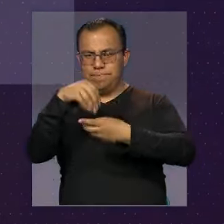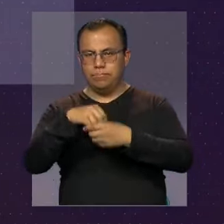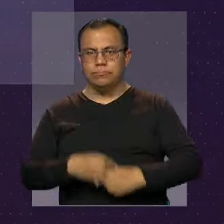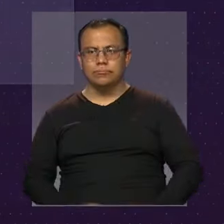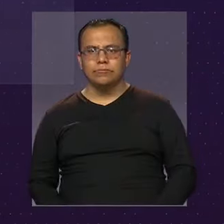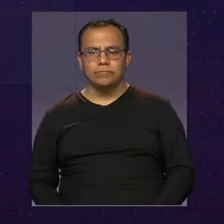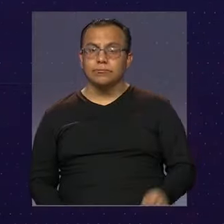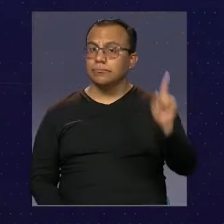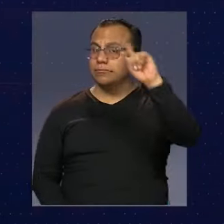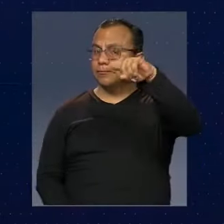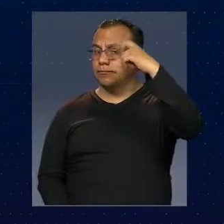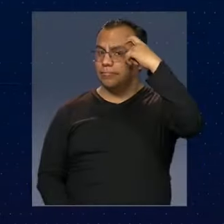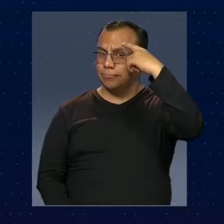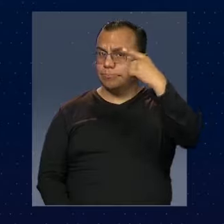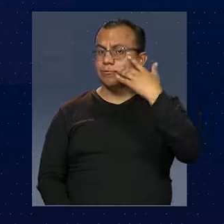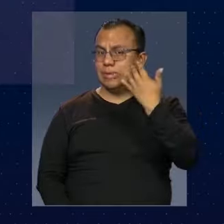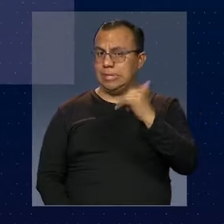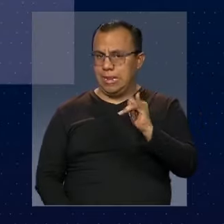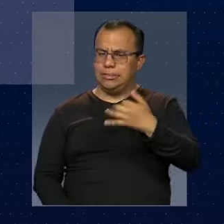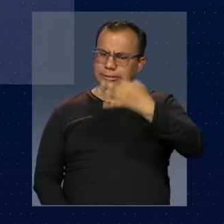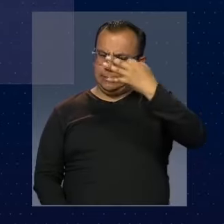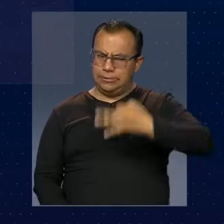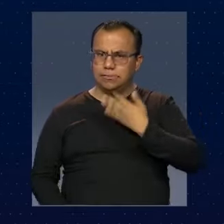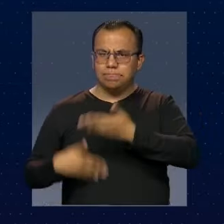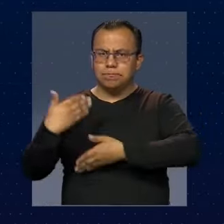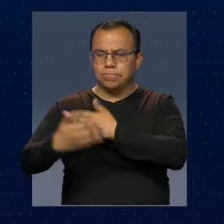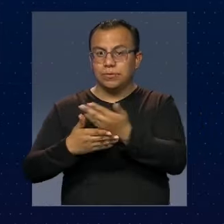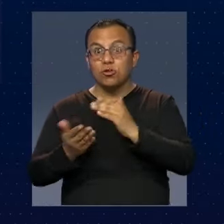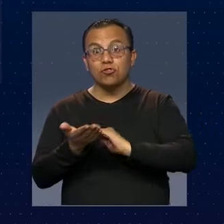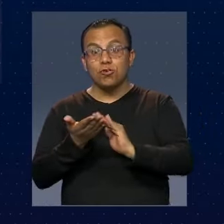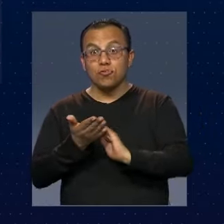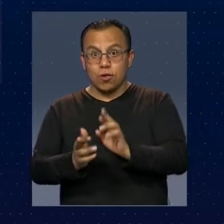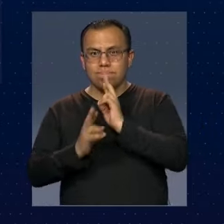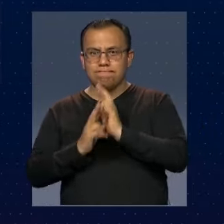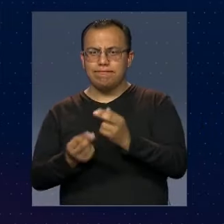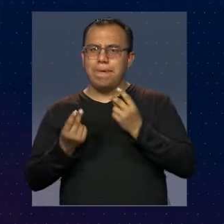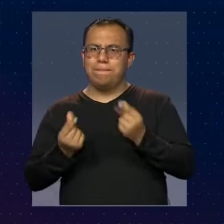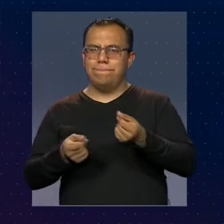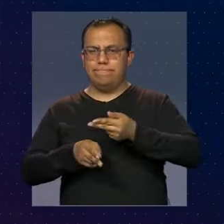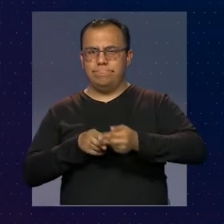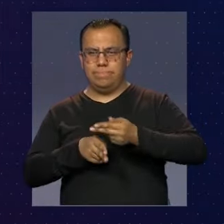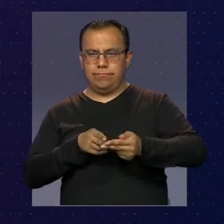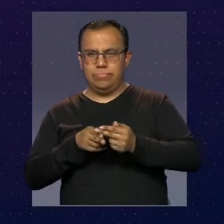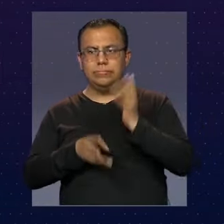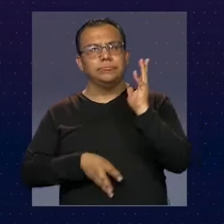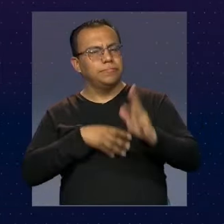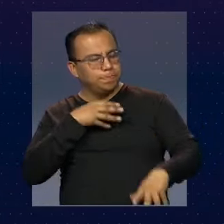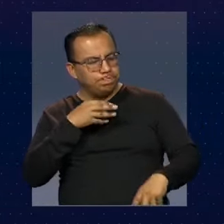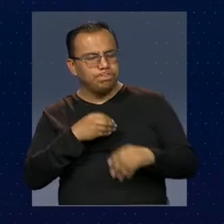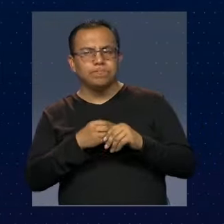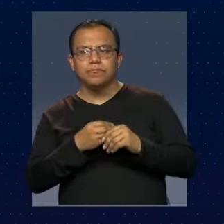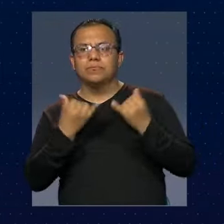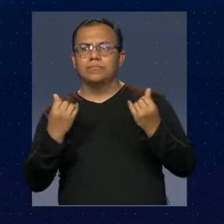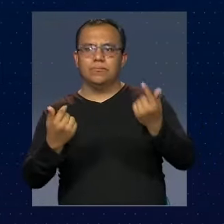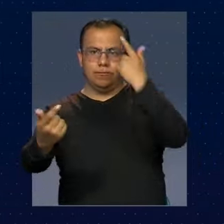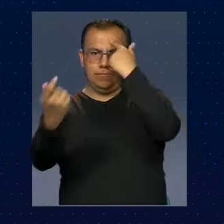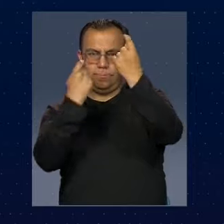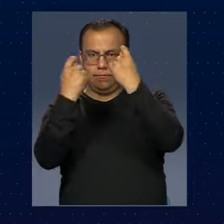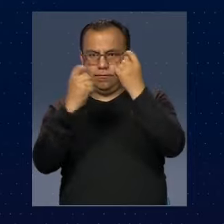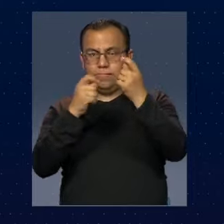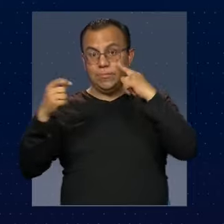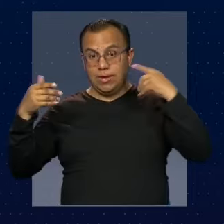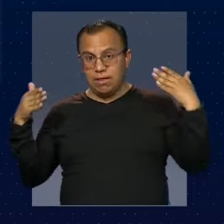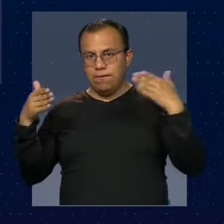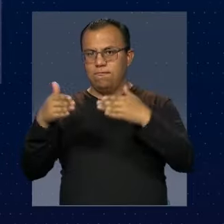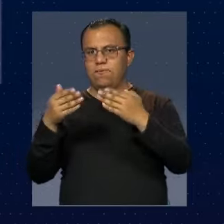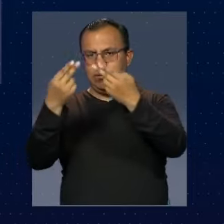gobierno debería tener más celeridad en la resolución de los casos y también tener estrategias con enfoque